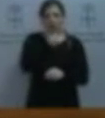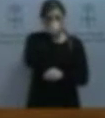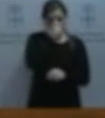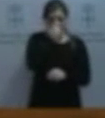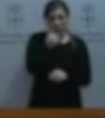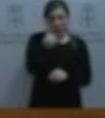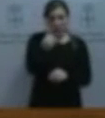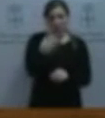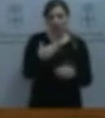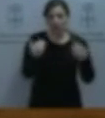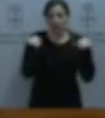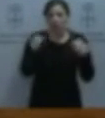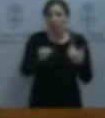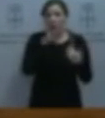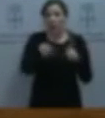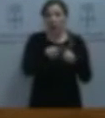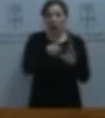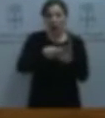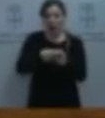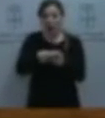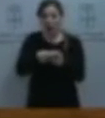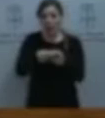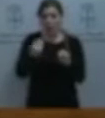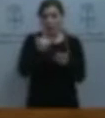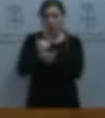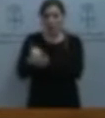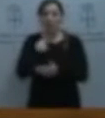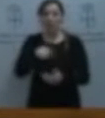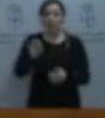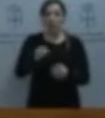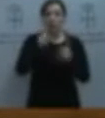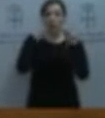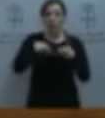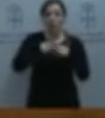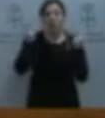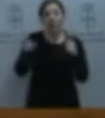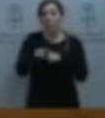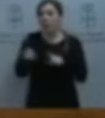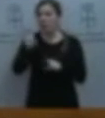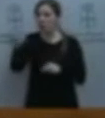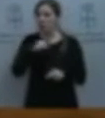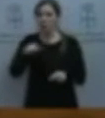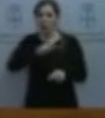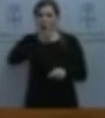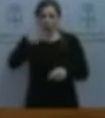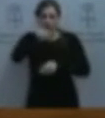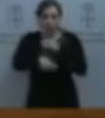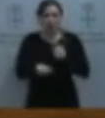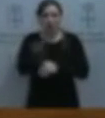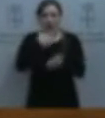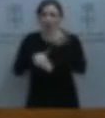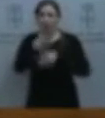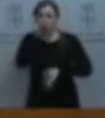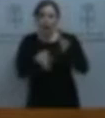mano recuperar las aulas perdidas en la educación pública al igual que se está haciendo en otras comunidades autónomas. No existen excusas ni